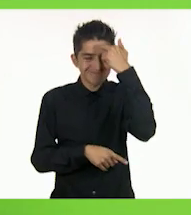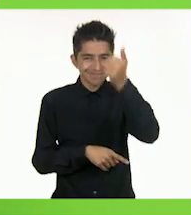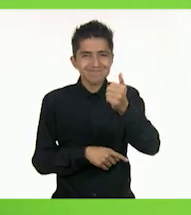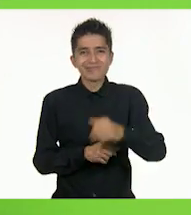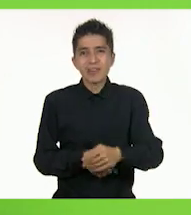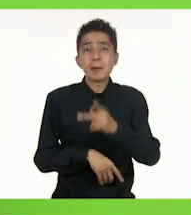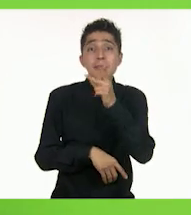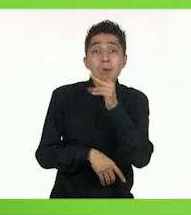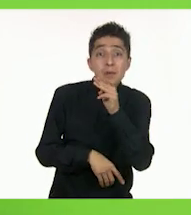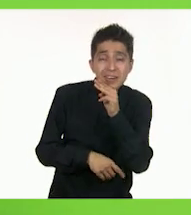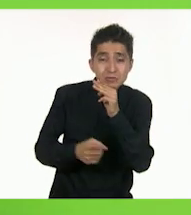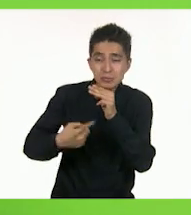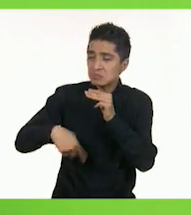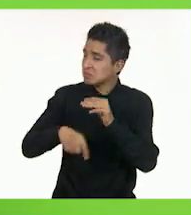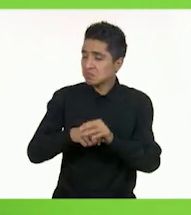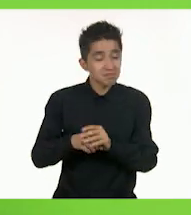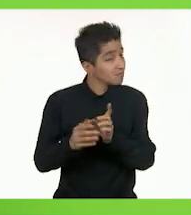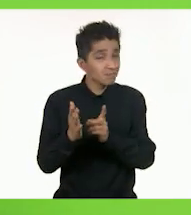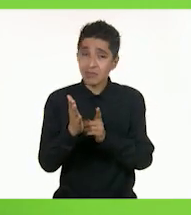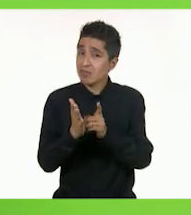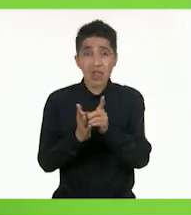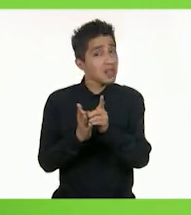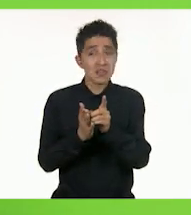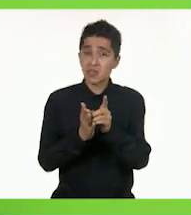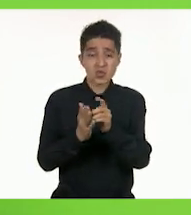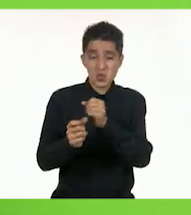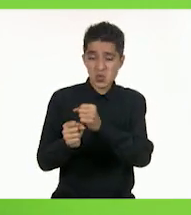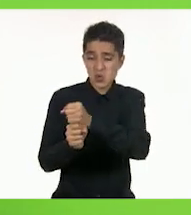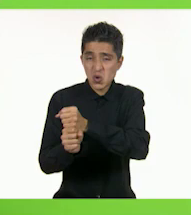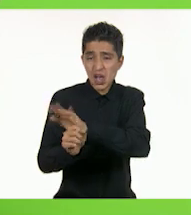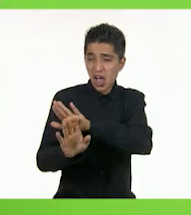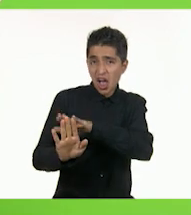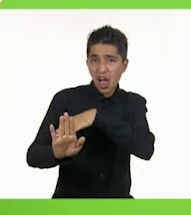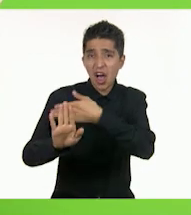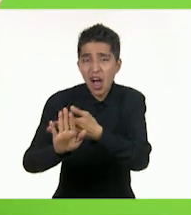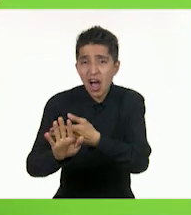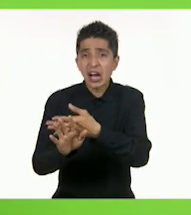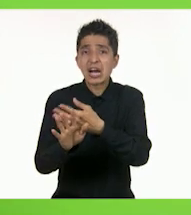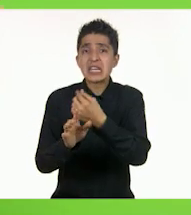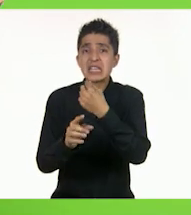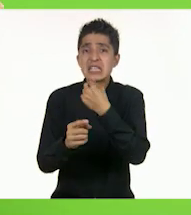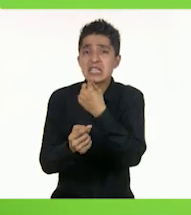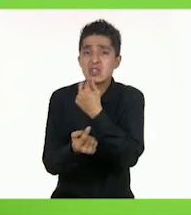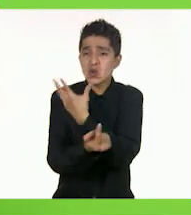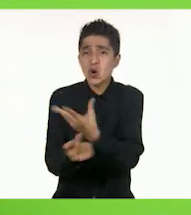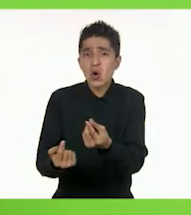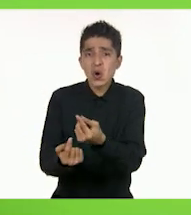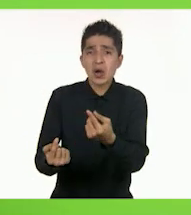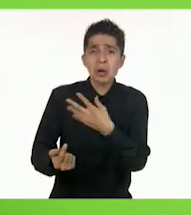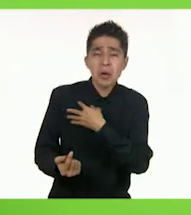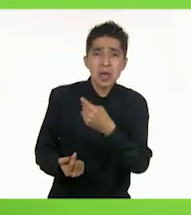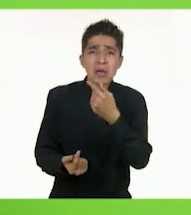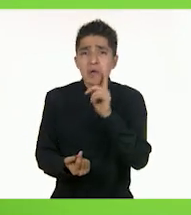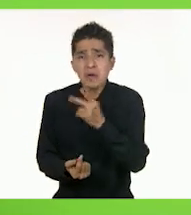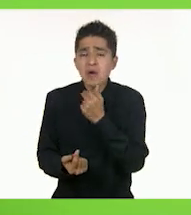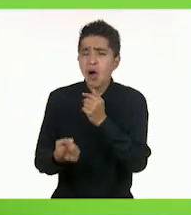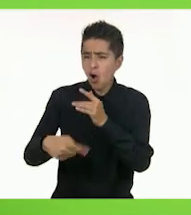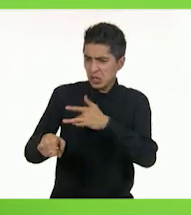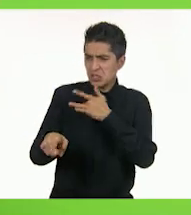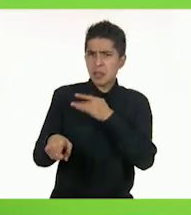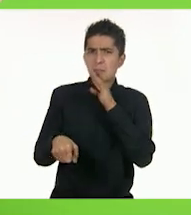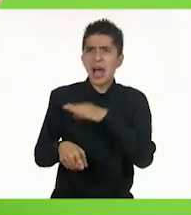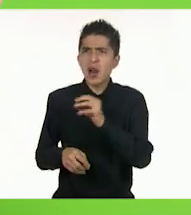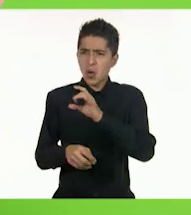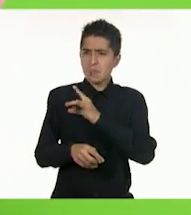Los papás no tienen derecho a pegar ni a maltratar a sus hijos solo porque estos se sientan mal o